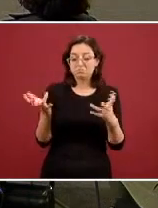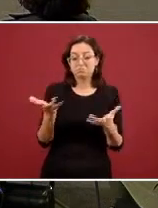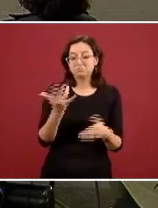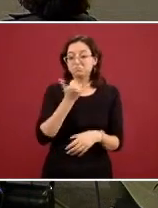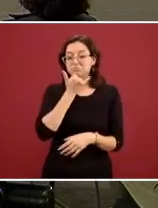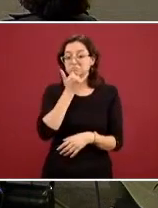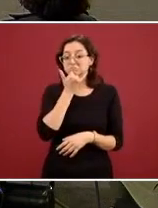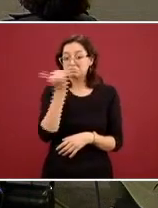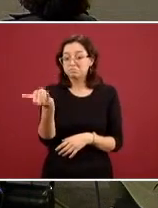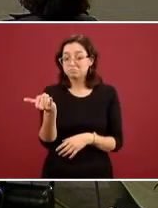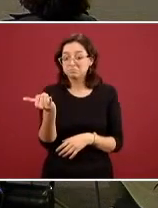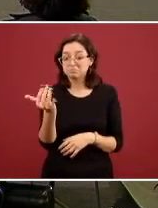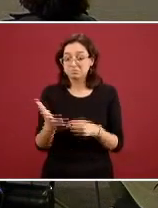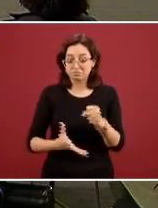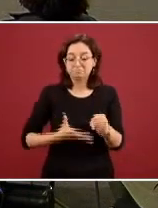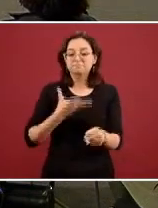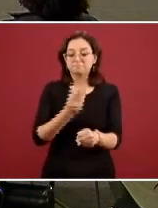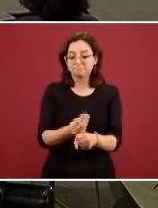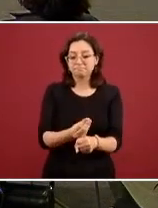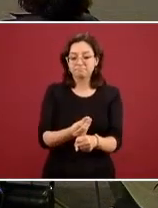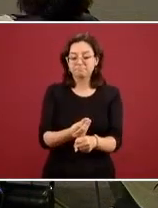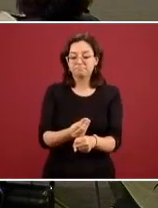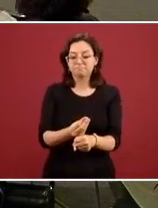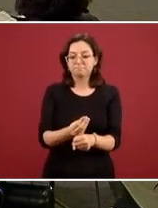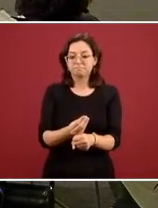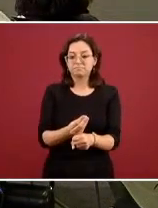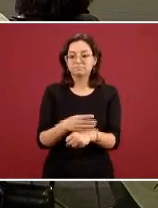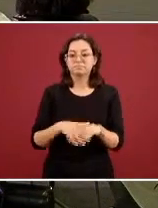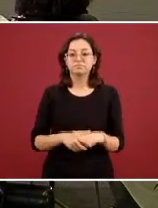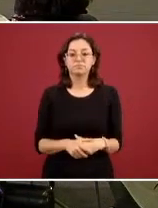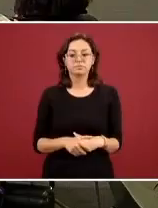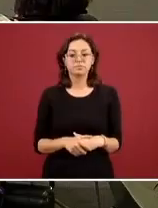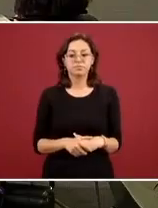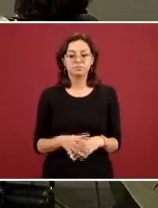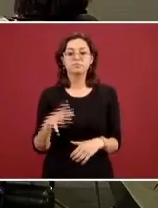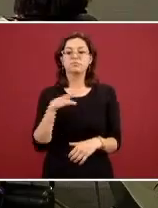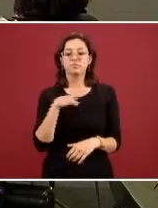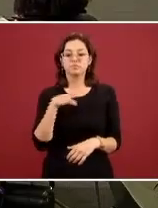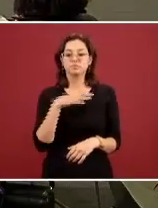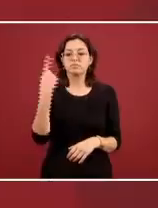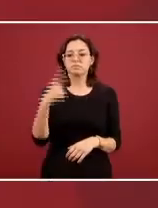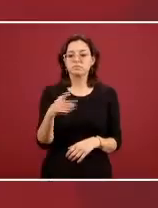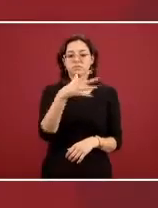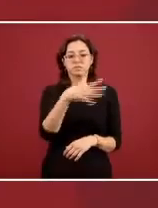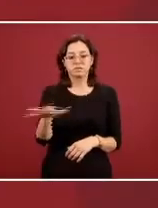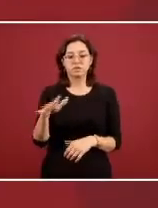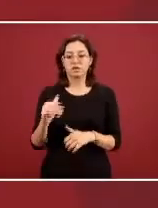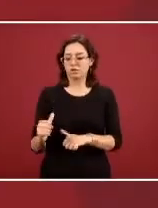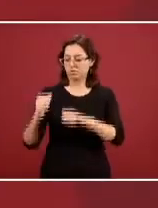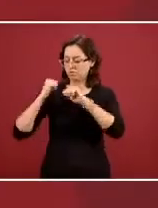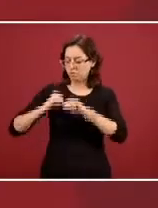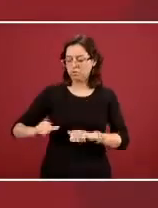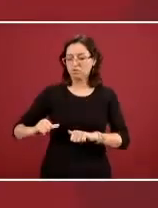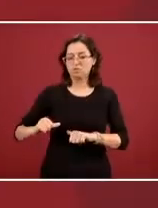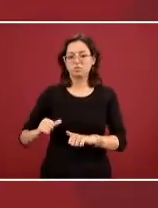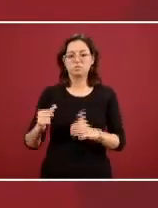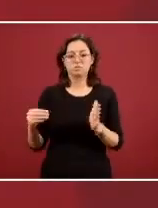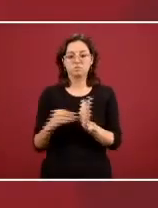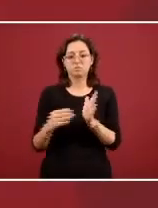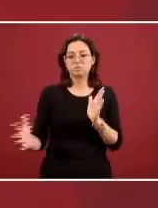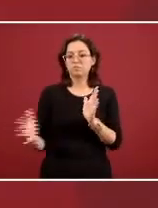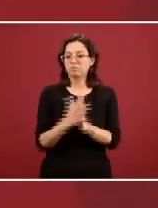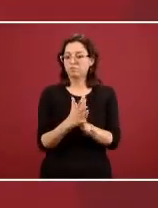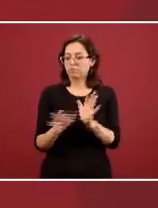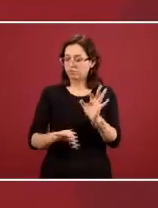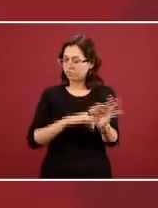que se va a enmendar hay una disposición general de la autoridad sanitaria que ha establecido con